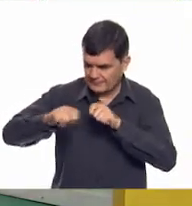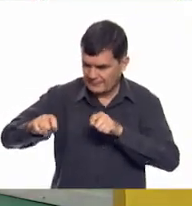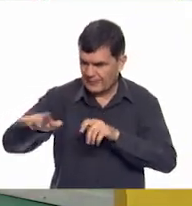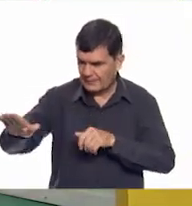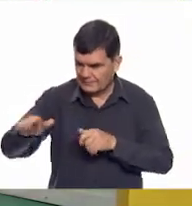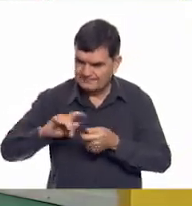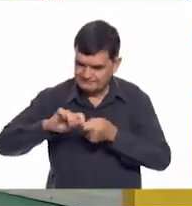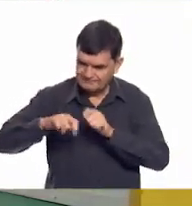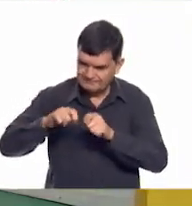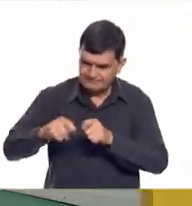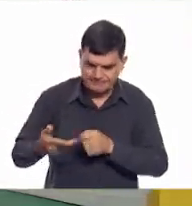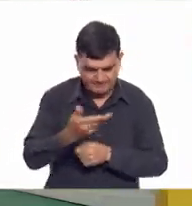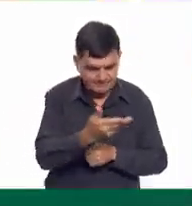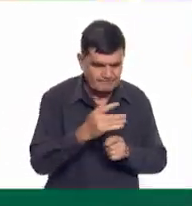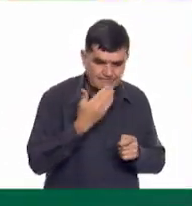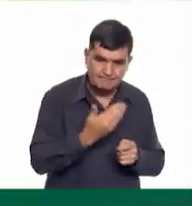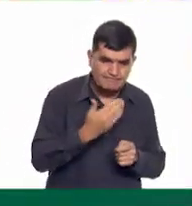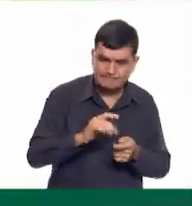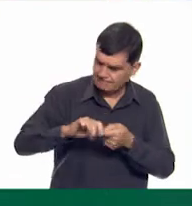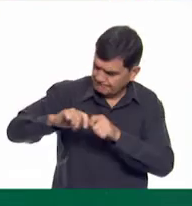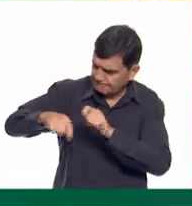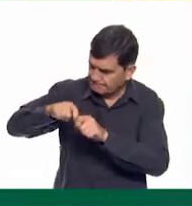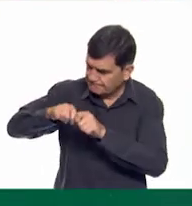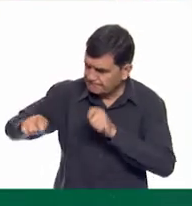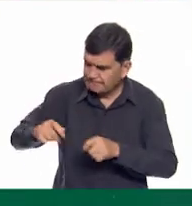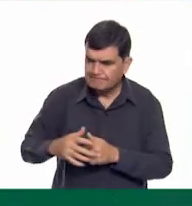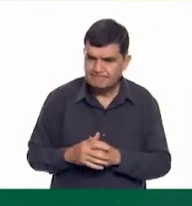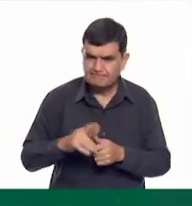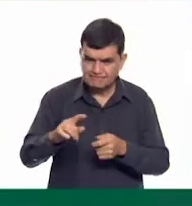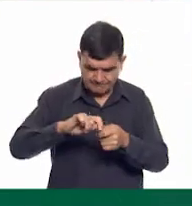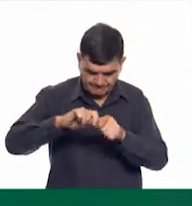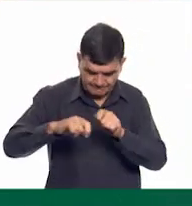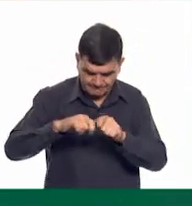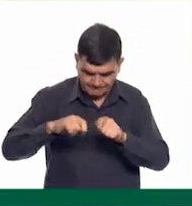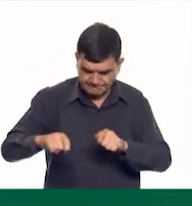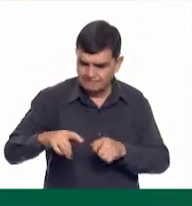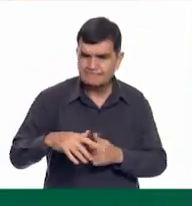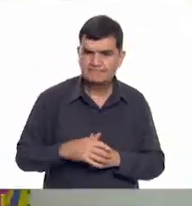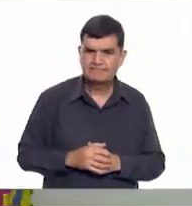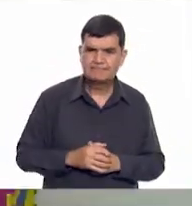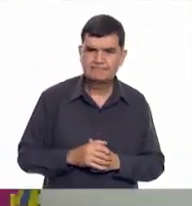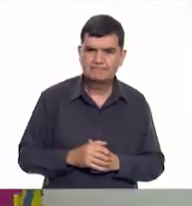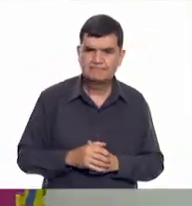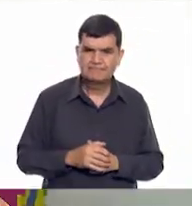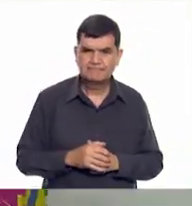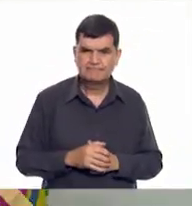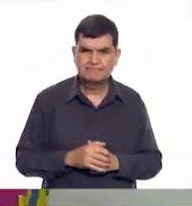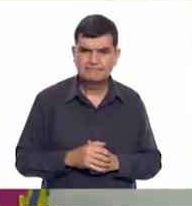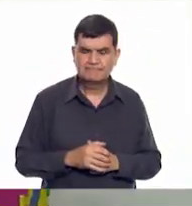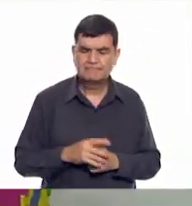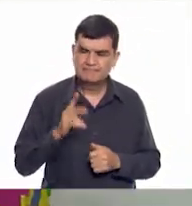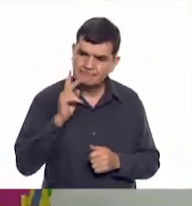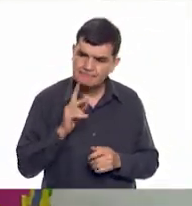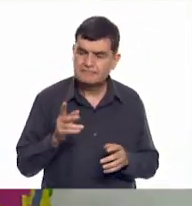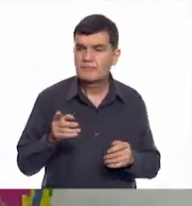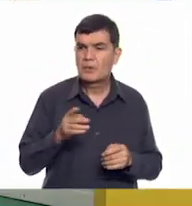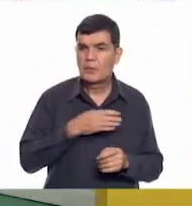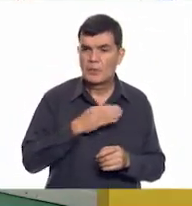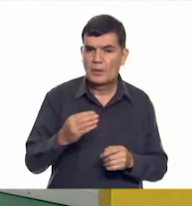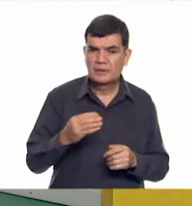Muy bien. Ándale, ve haciéndolo tú ahí. Ah, amarrarlas por sus extremos. Sí, sí, sí. Y bueno,